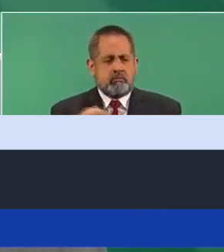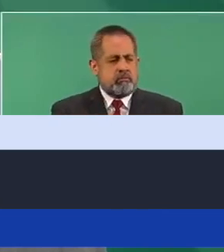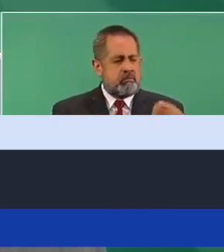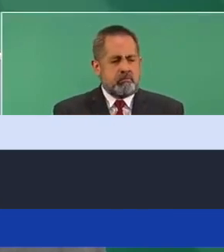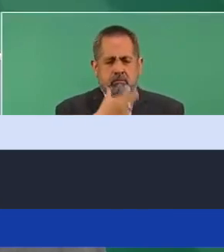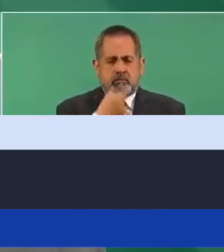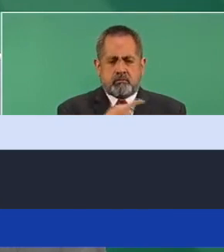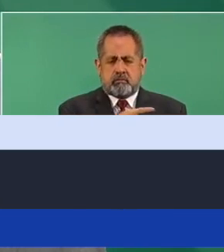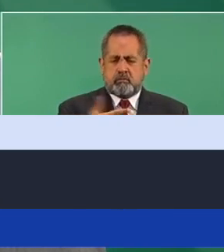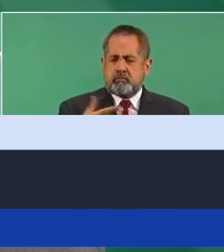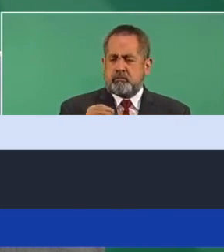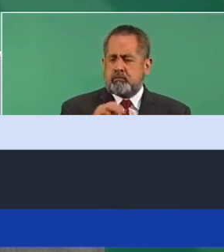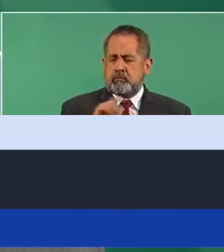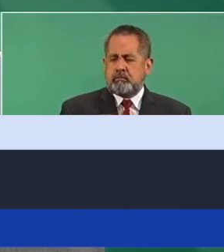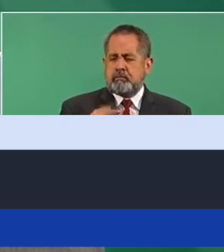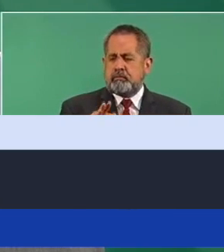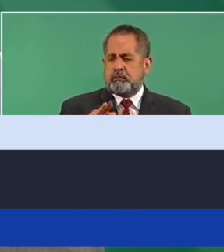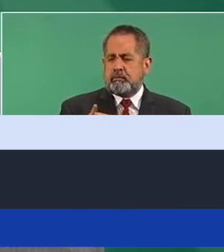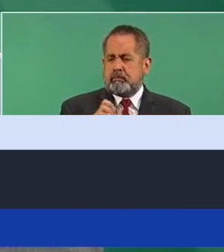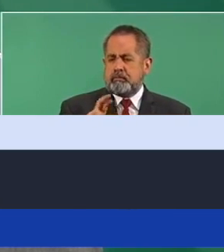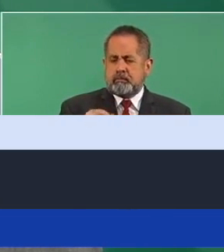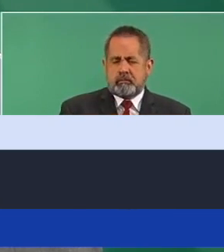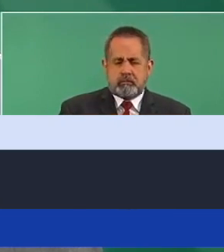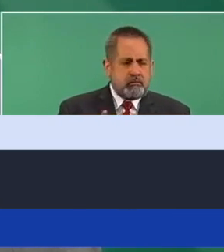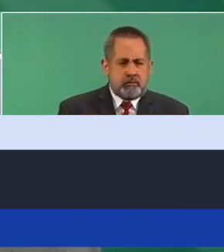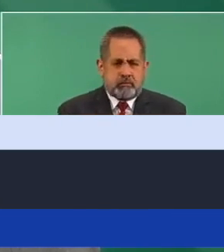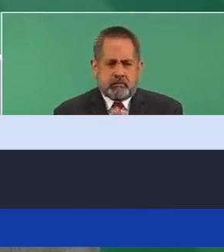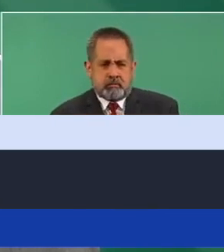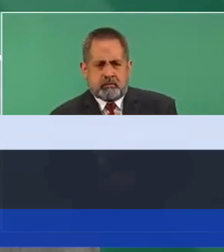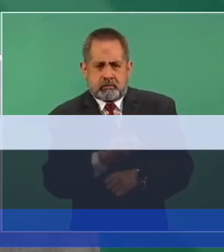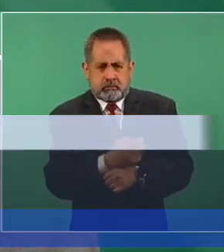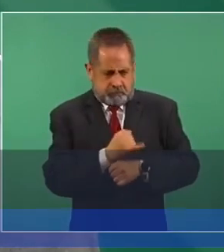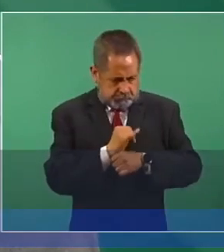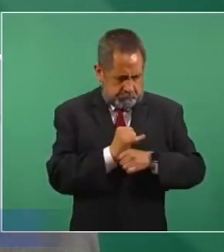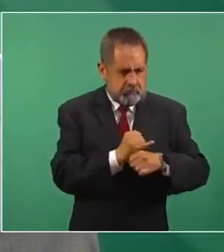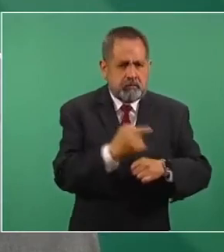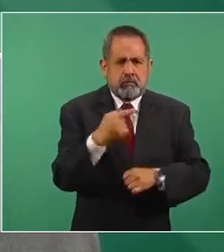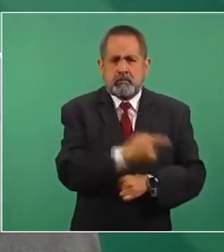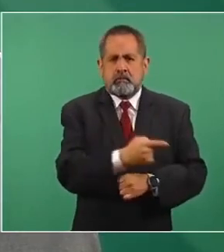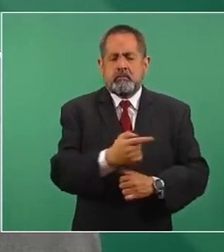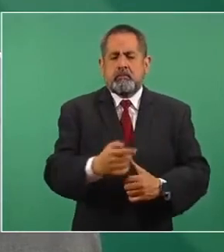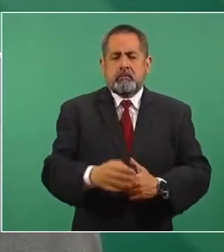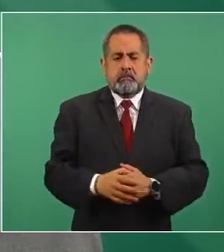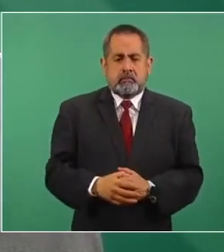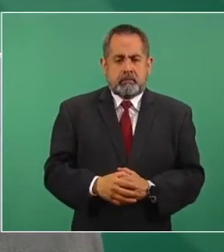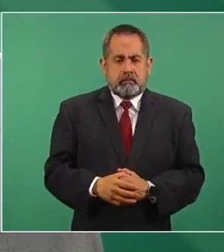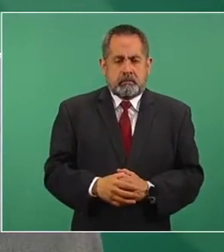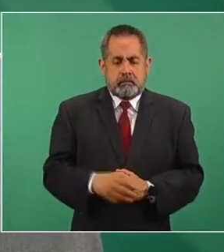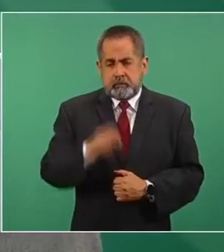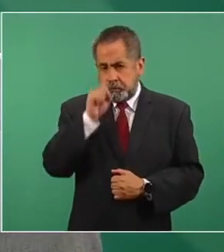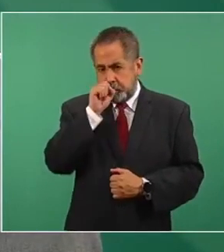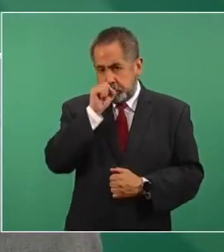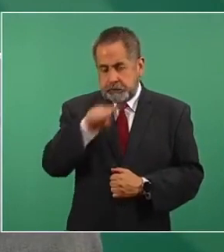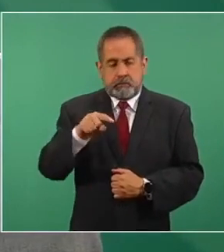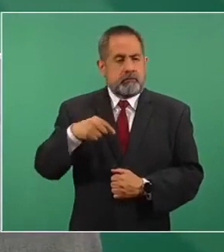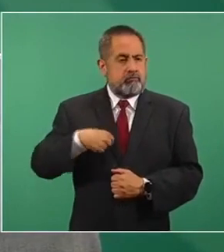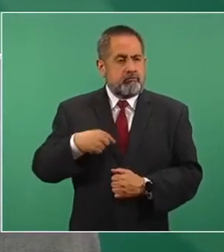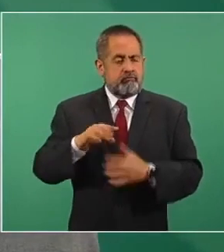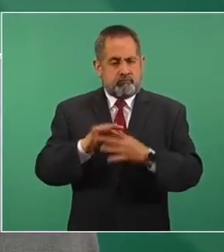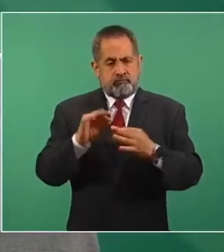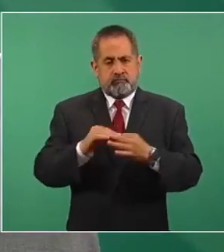Gómez Fierro en este episodio. No omito manifestarle